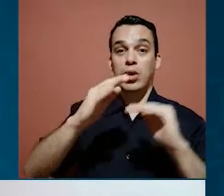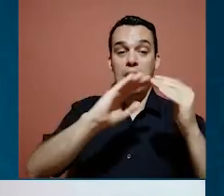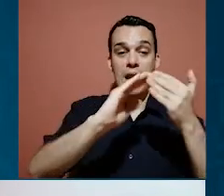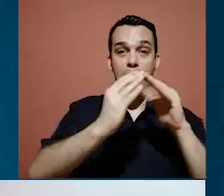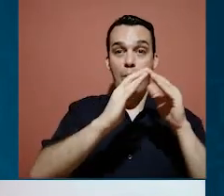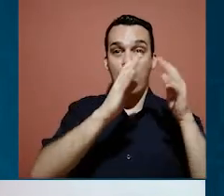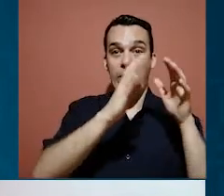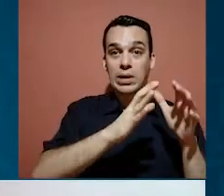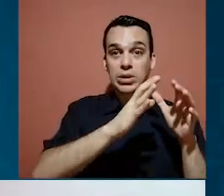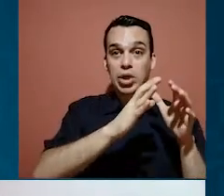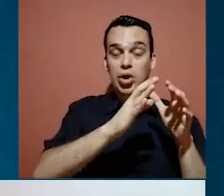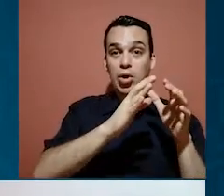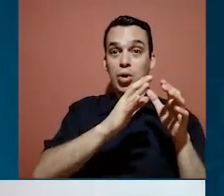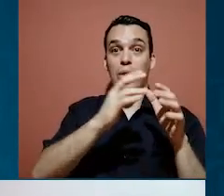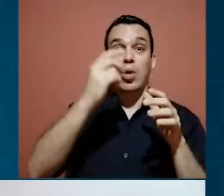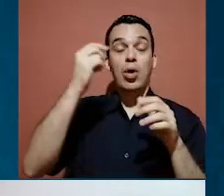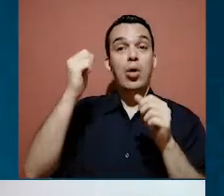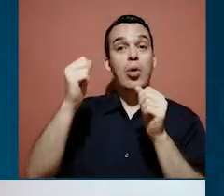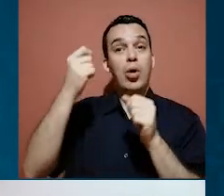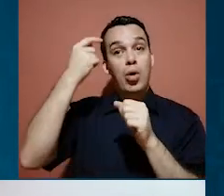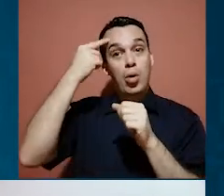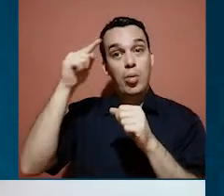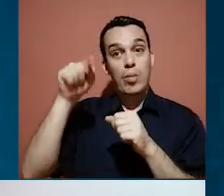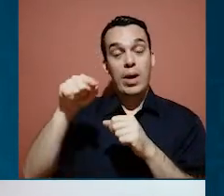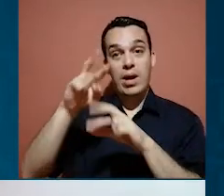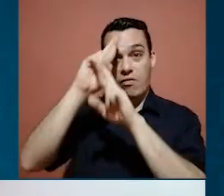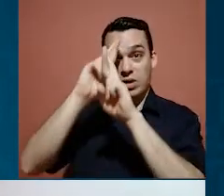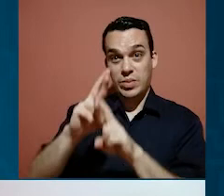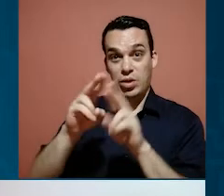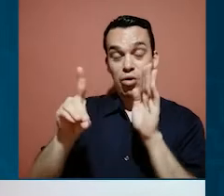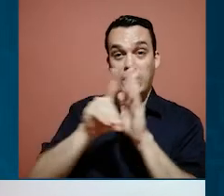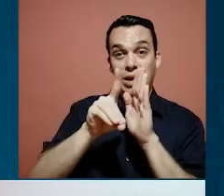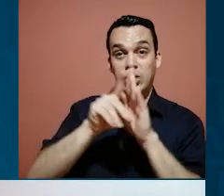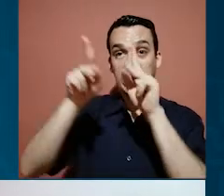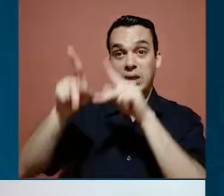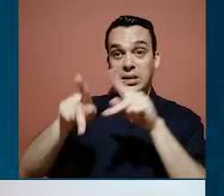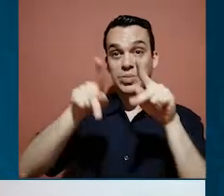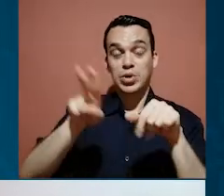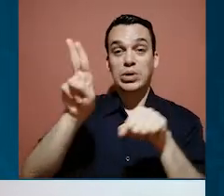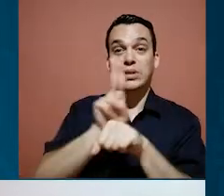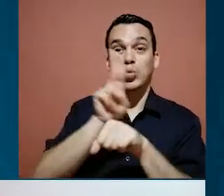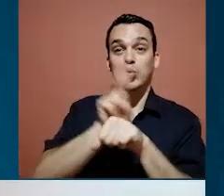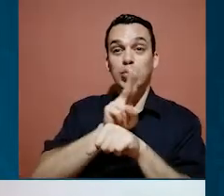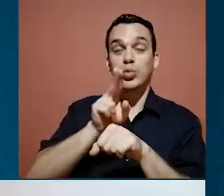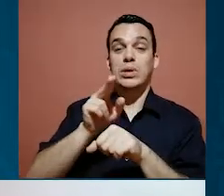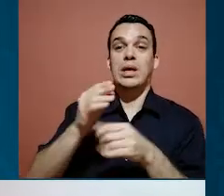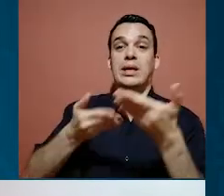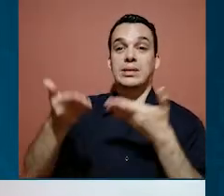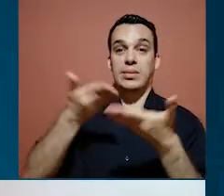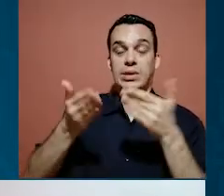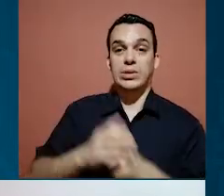tenemos con la población, con la ciudadanía, para garantizar el respeto de los derechos de las personas usuarias